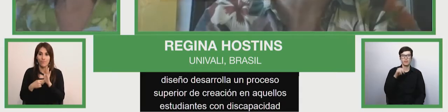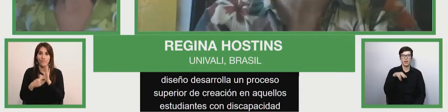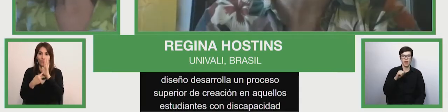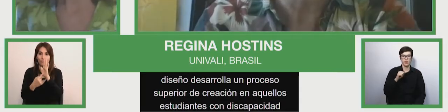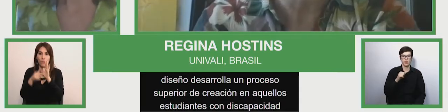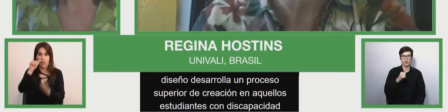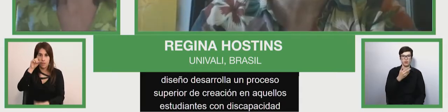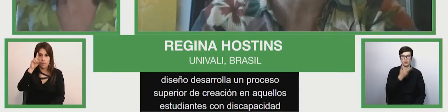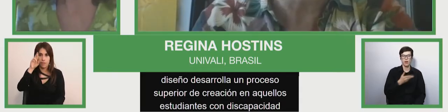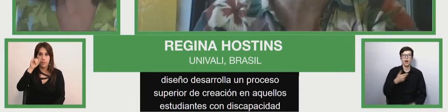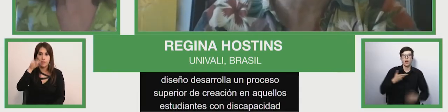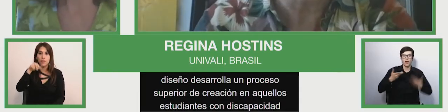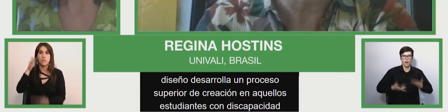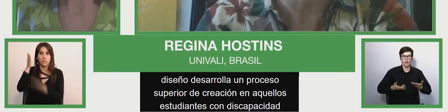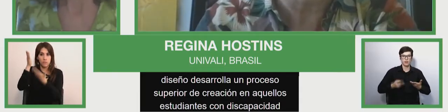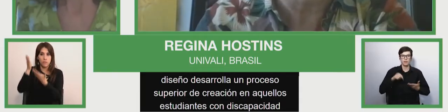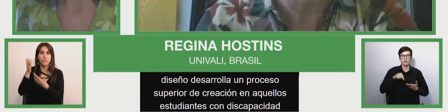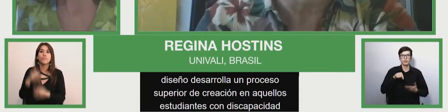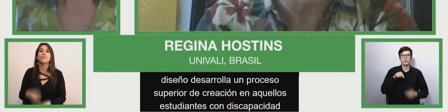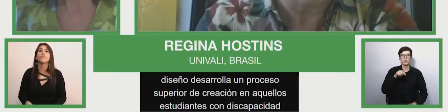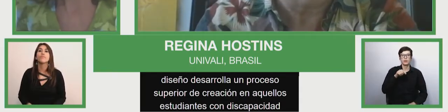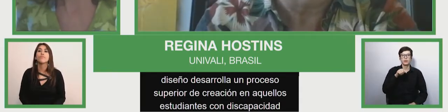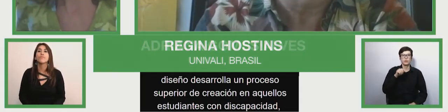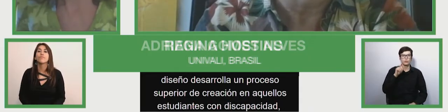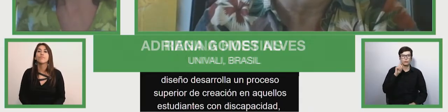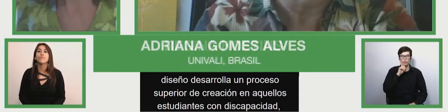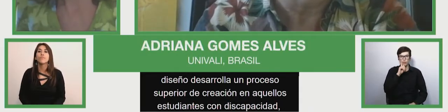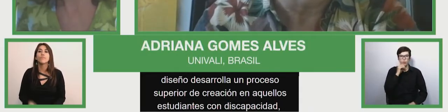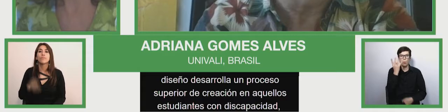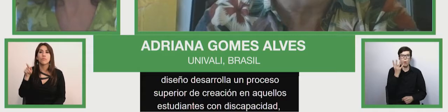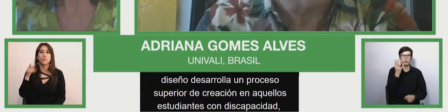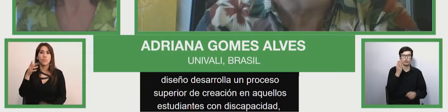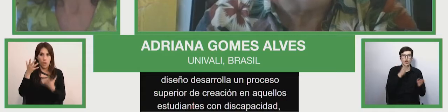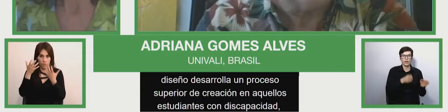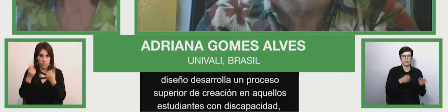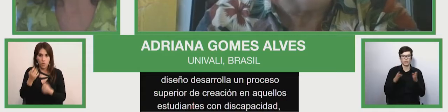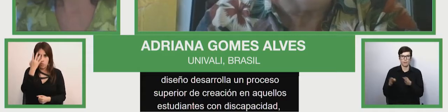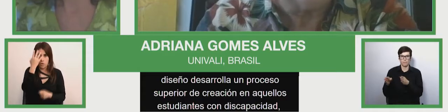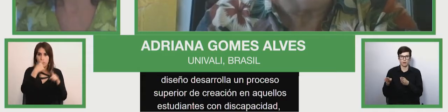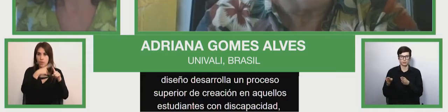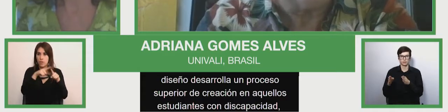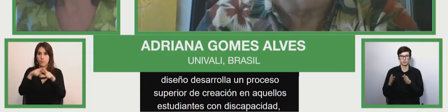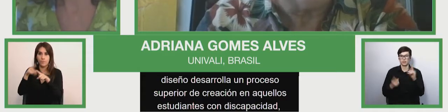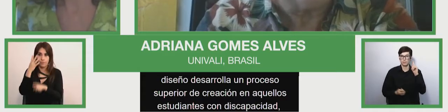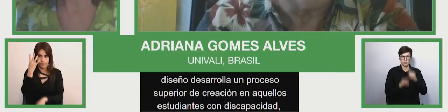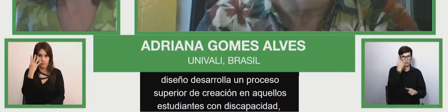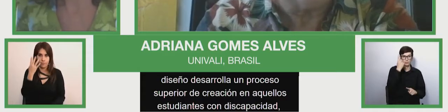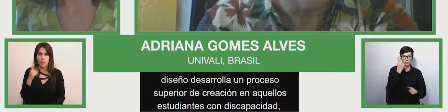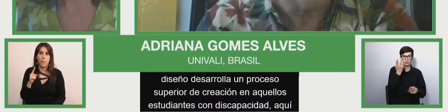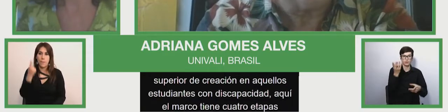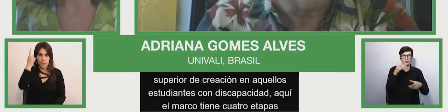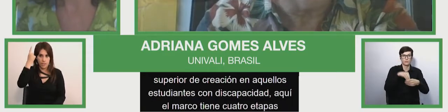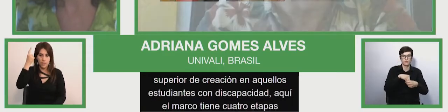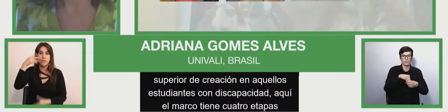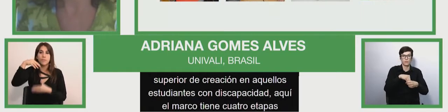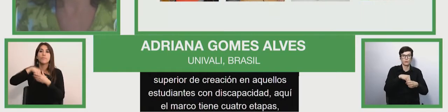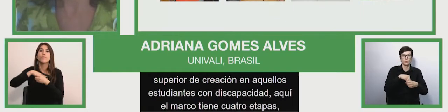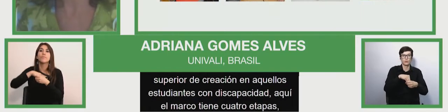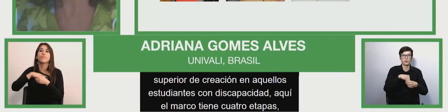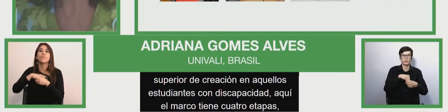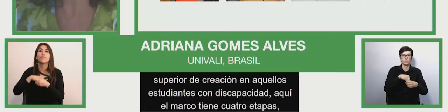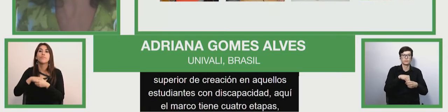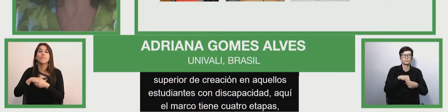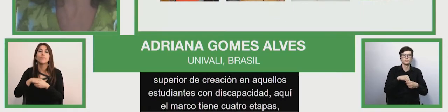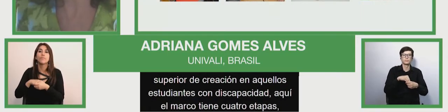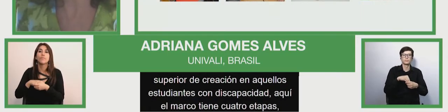Aquí el marco tiene cuatro etapas. La primera es involucra en